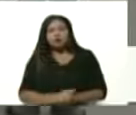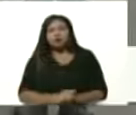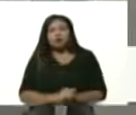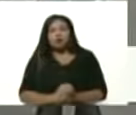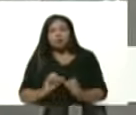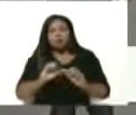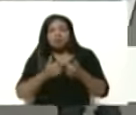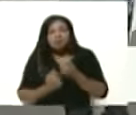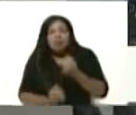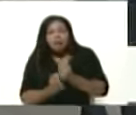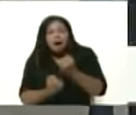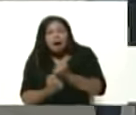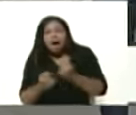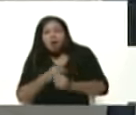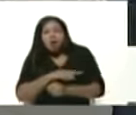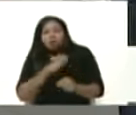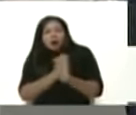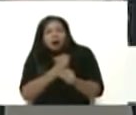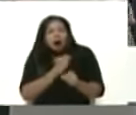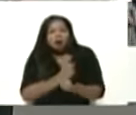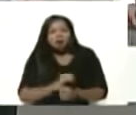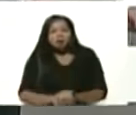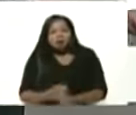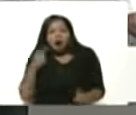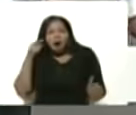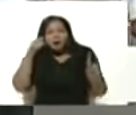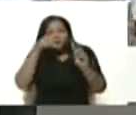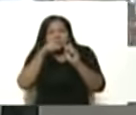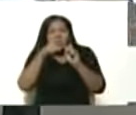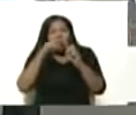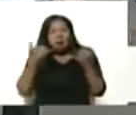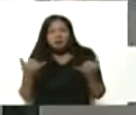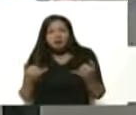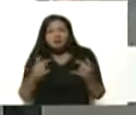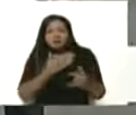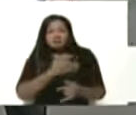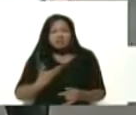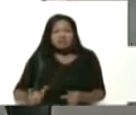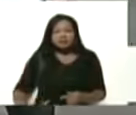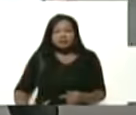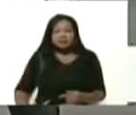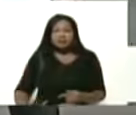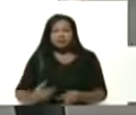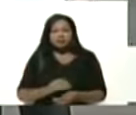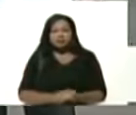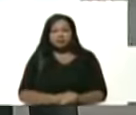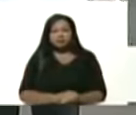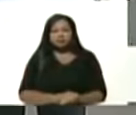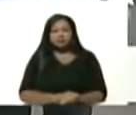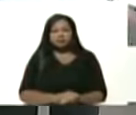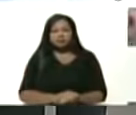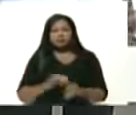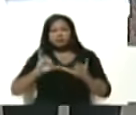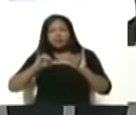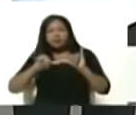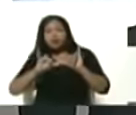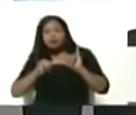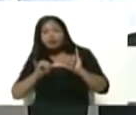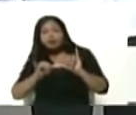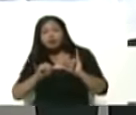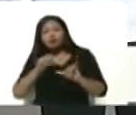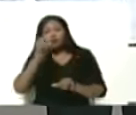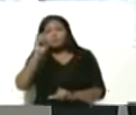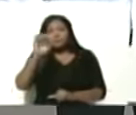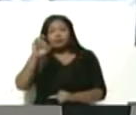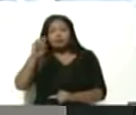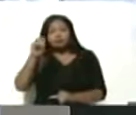las bases de sus trabajadores con una misión encomendada por nuestro presidente el ingeniero Pedro Rafael Tellechea